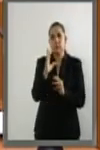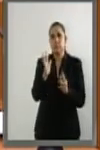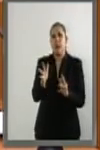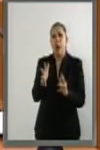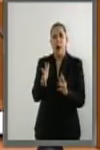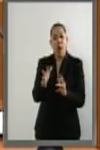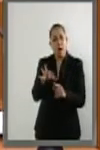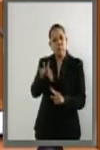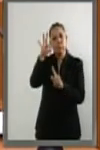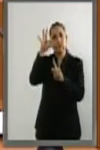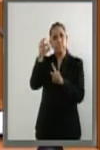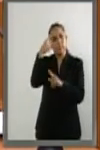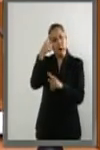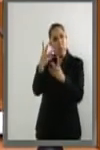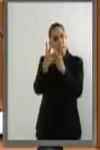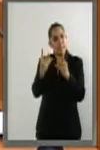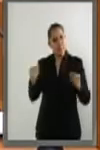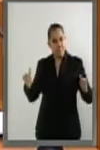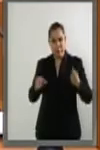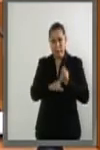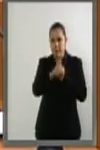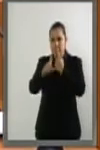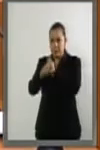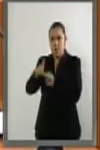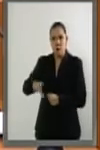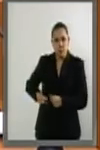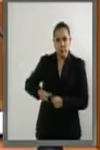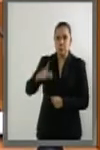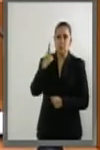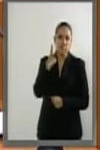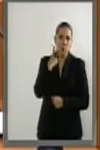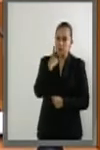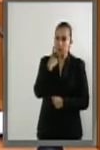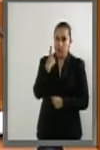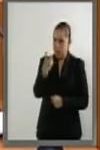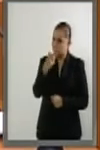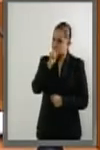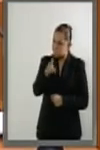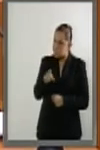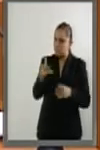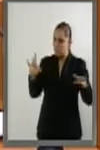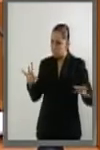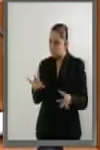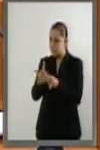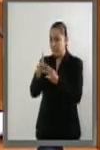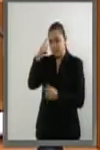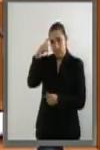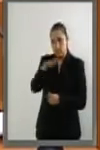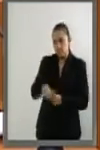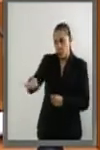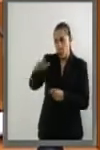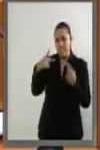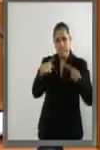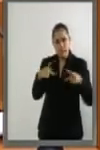que sea acorde a los valores de la democracia y el orden constitucional venezolano.